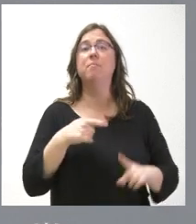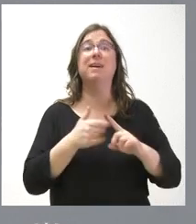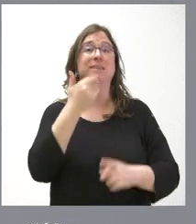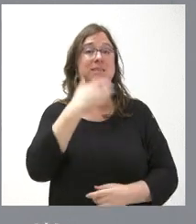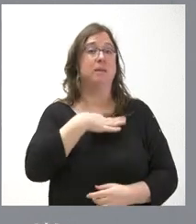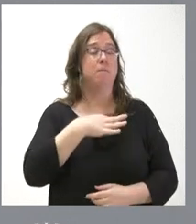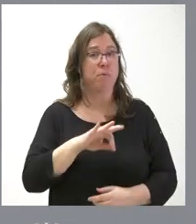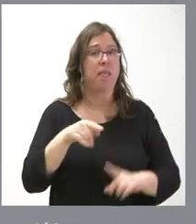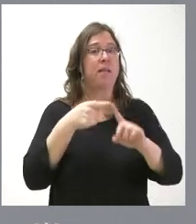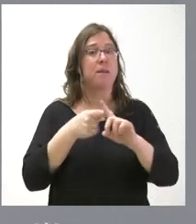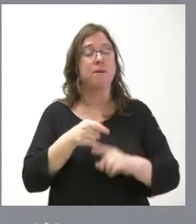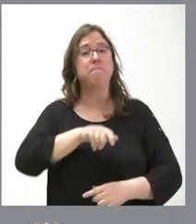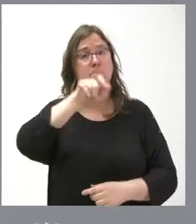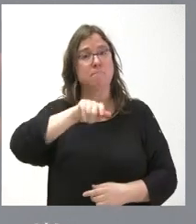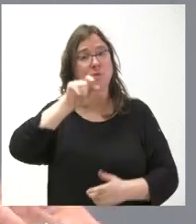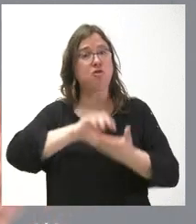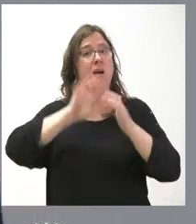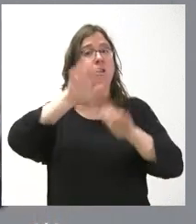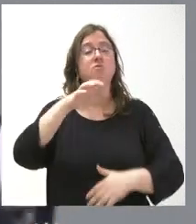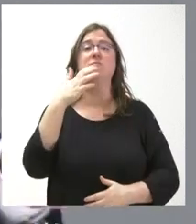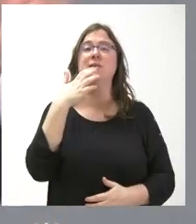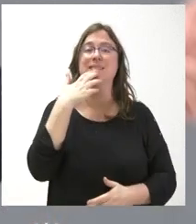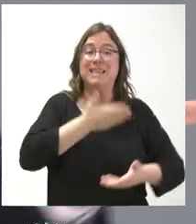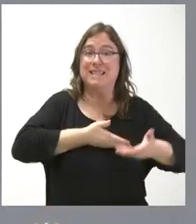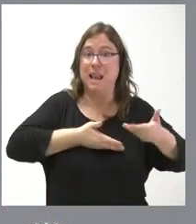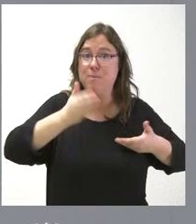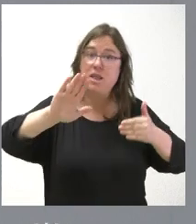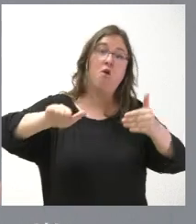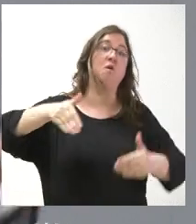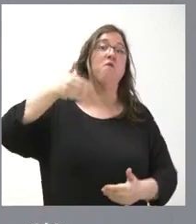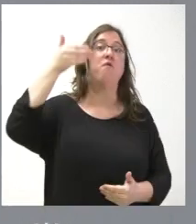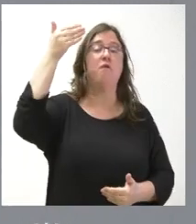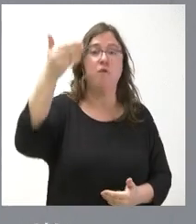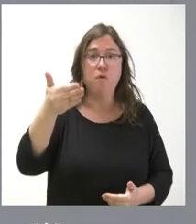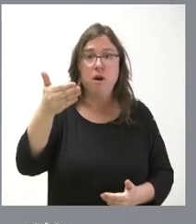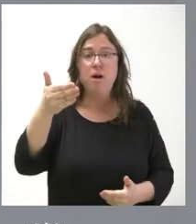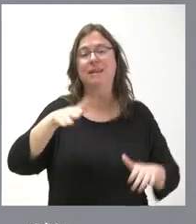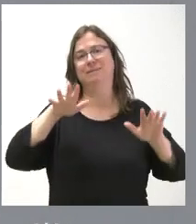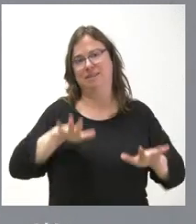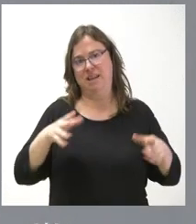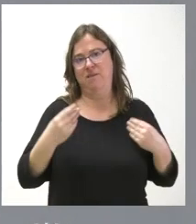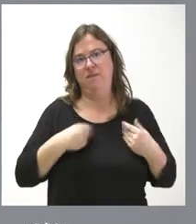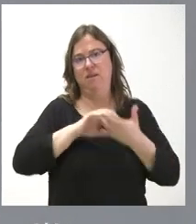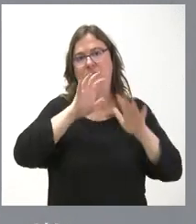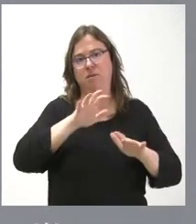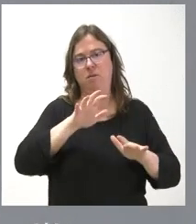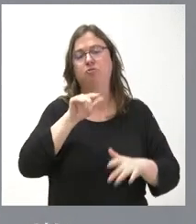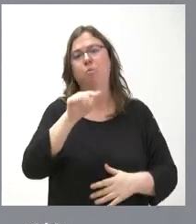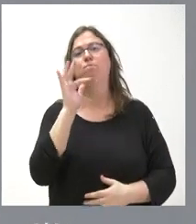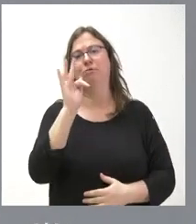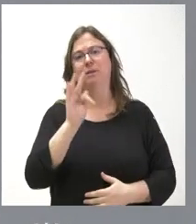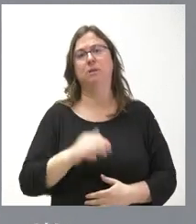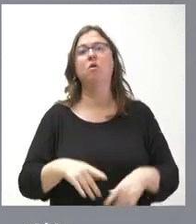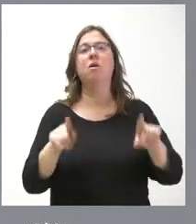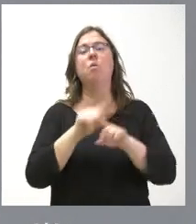posible, además, que aquellas personas de Castilla y León que hacen trasplantes fuera de nuestra comunidad autónoma se queden en Castilla y León, pues también sería positivo desde el punto de